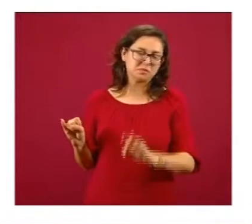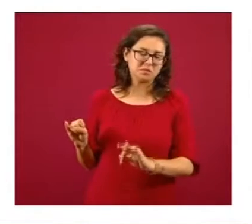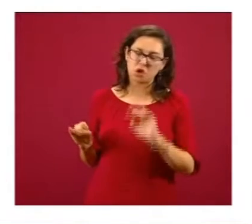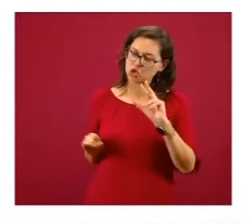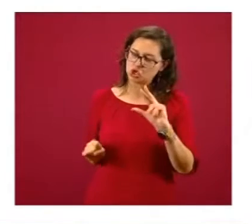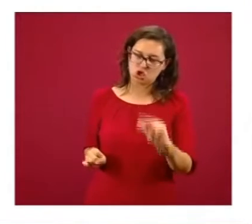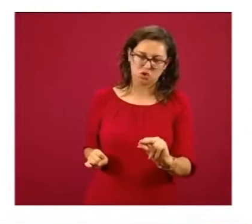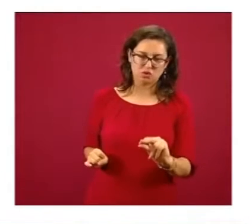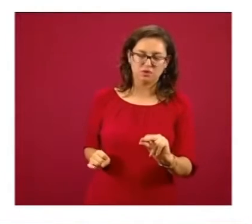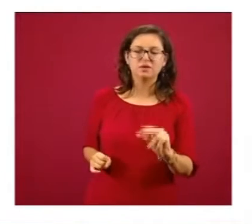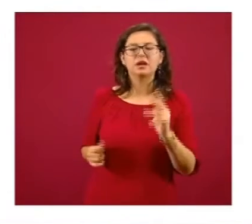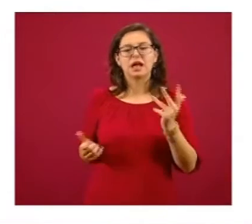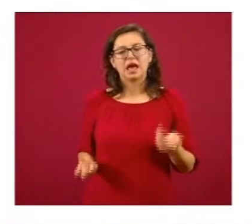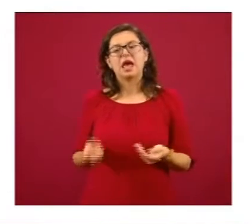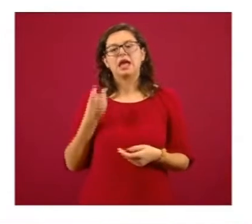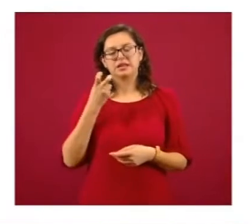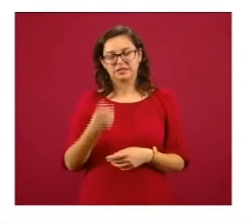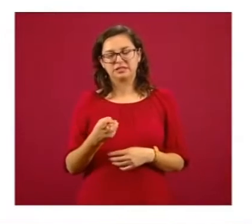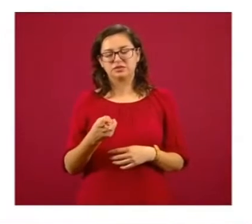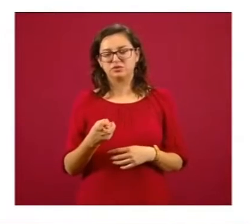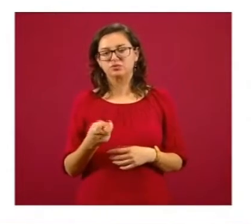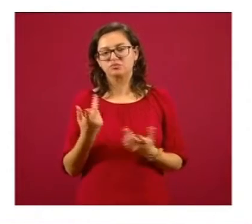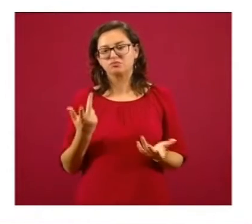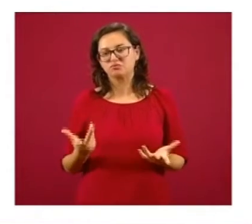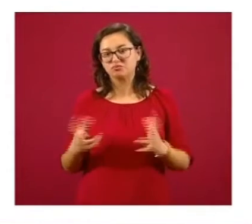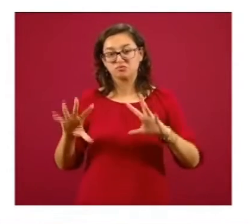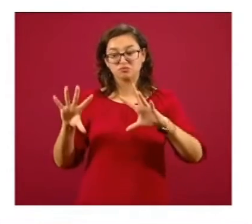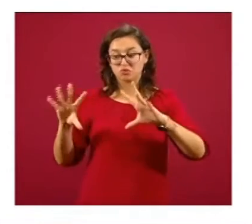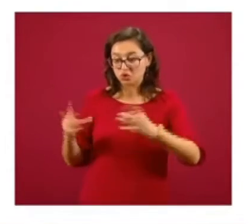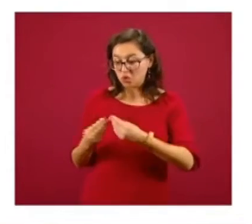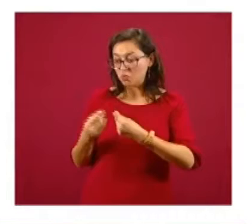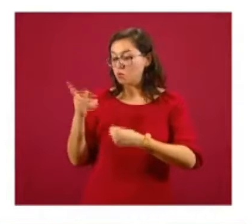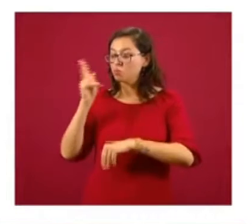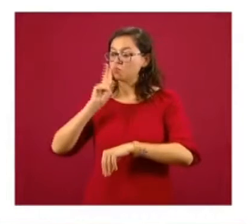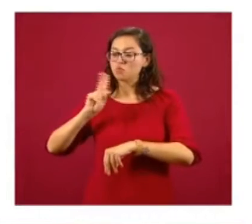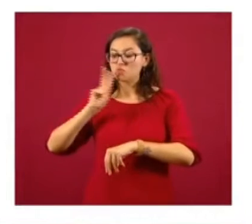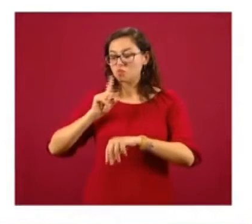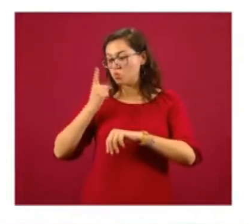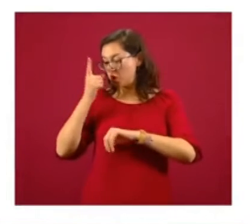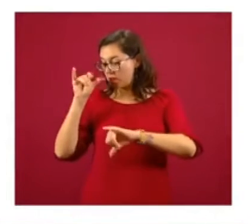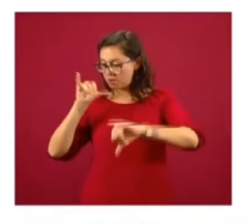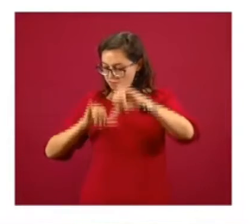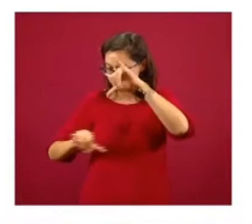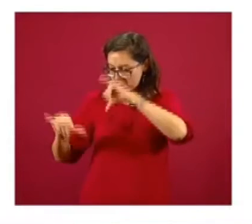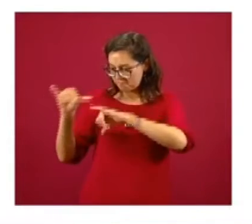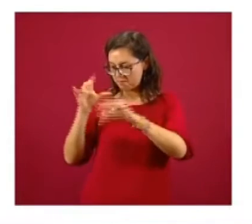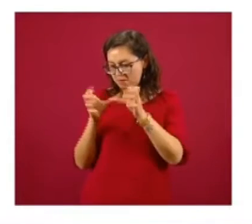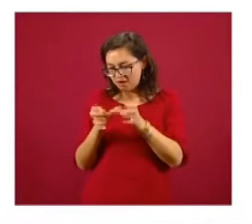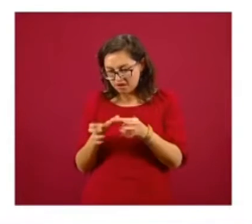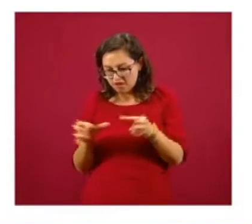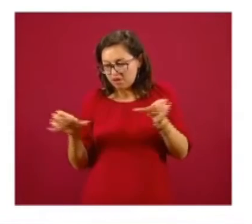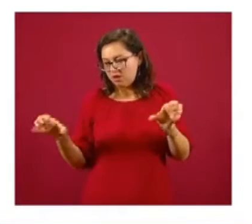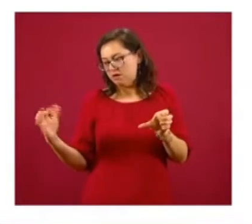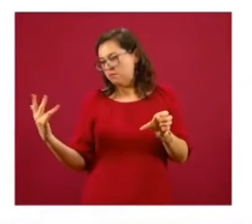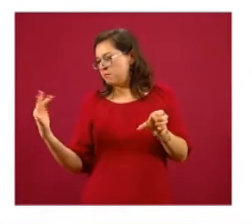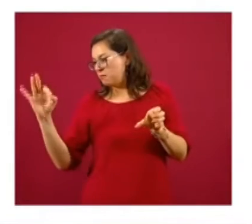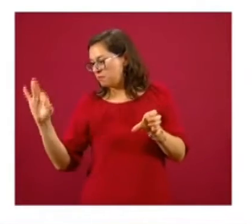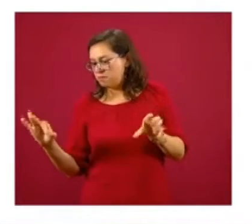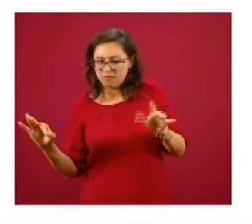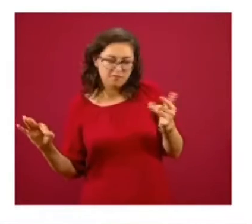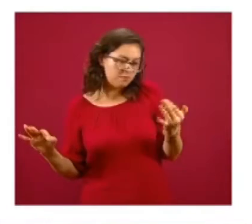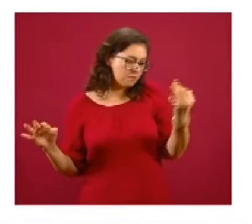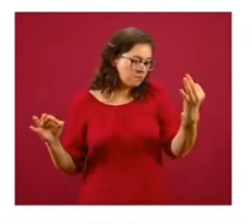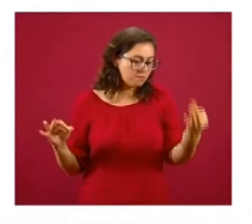porcentaje de positividad que da como resultado todas las muestras que han sido procesadas en las 32 entidades